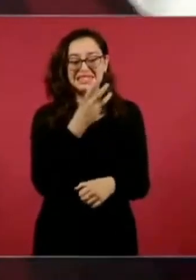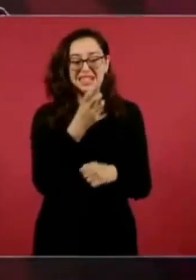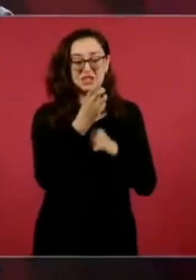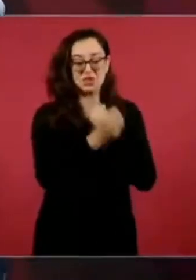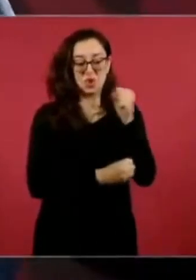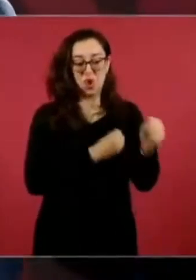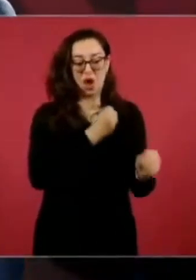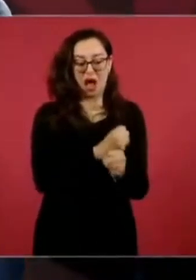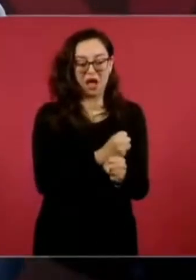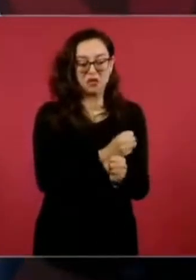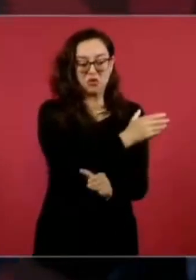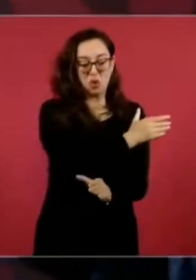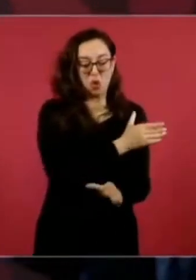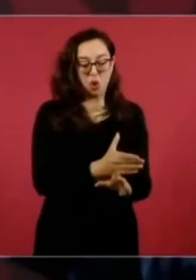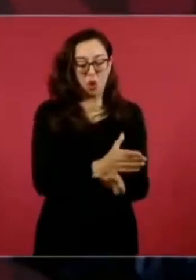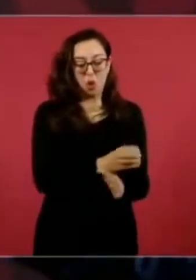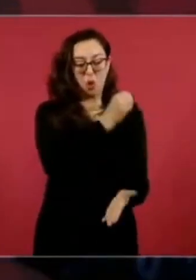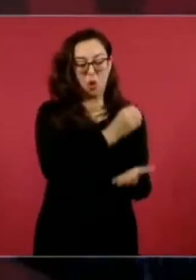en el periodo neoliberal